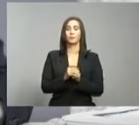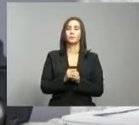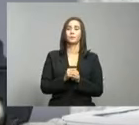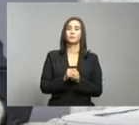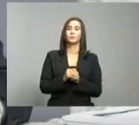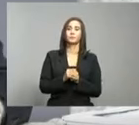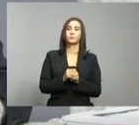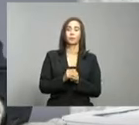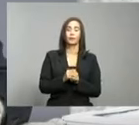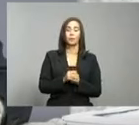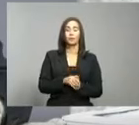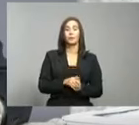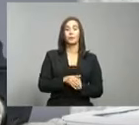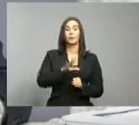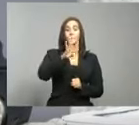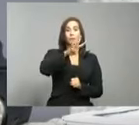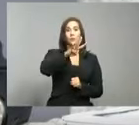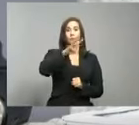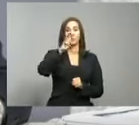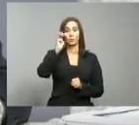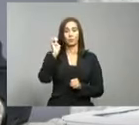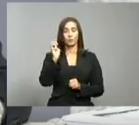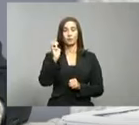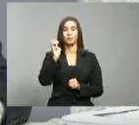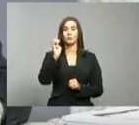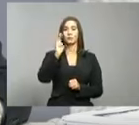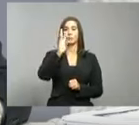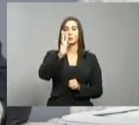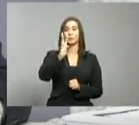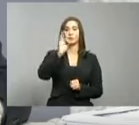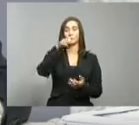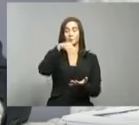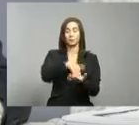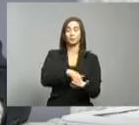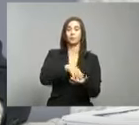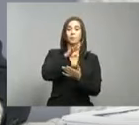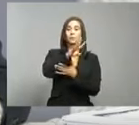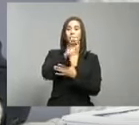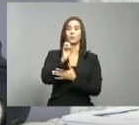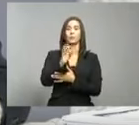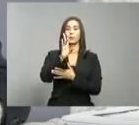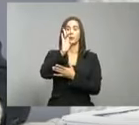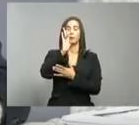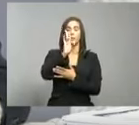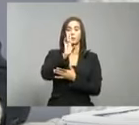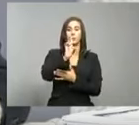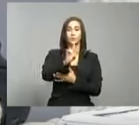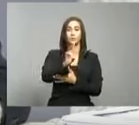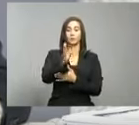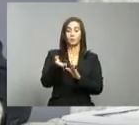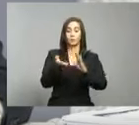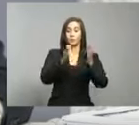469.587 son defunciones